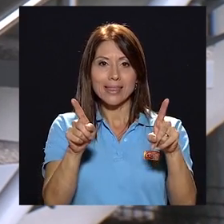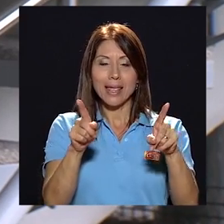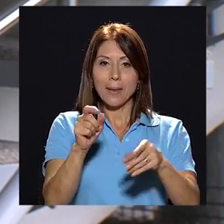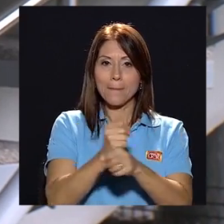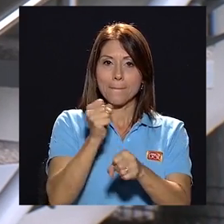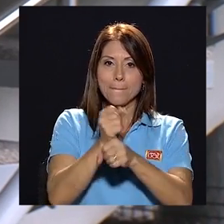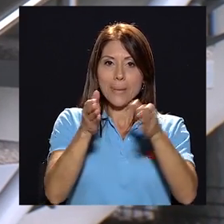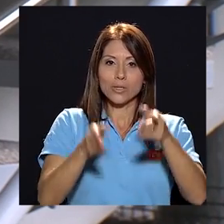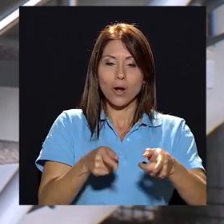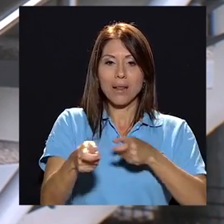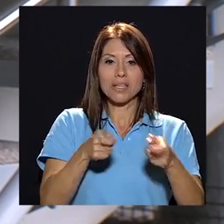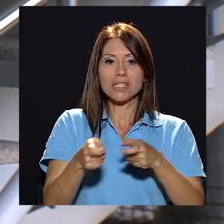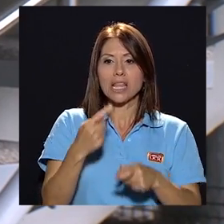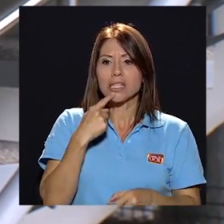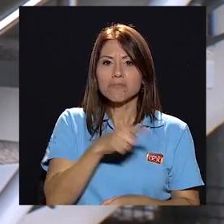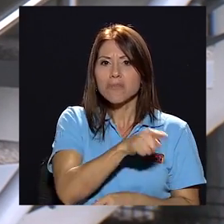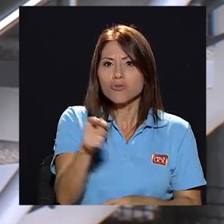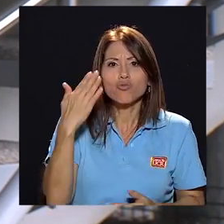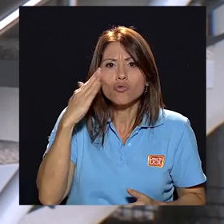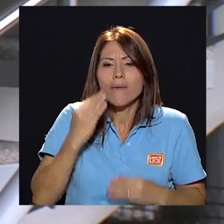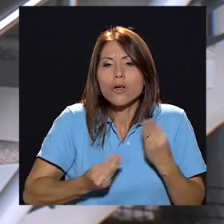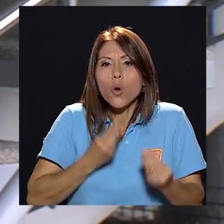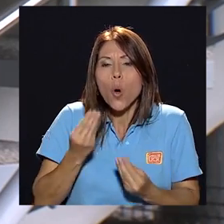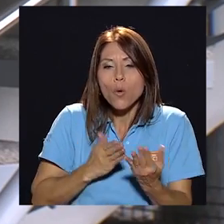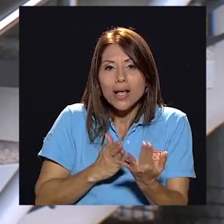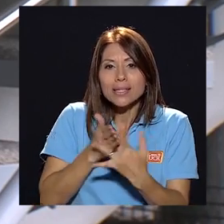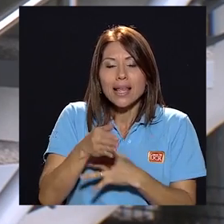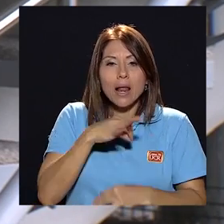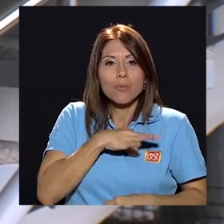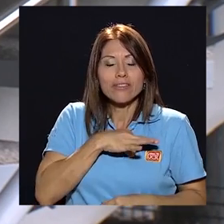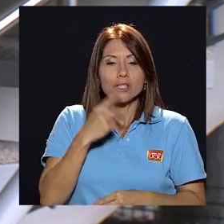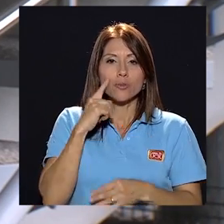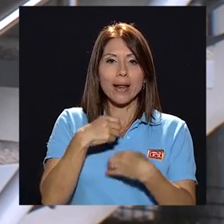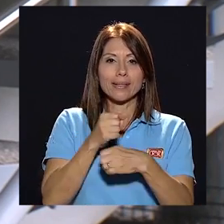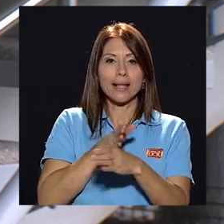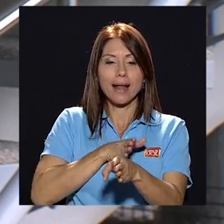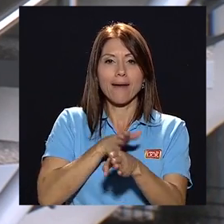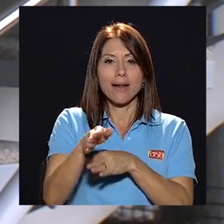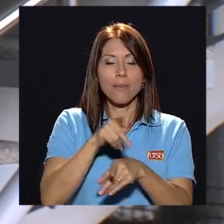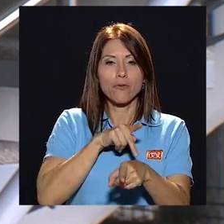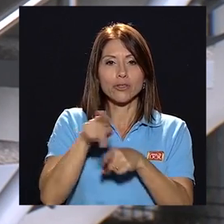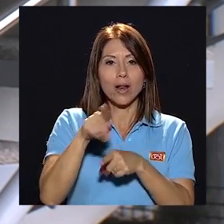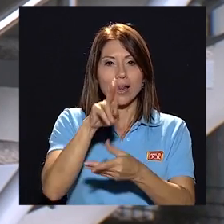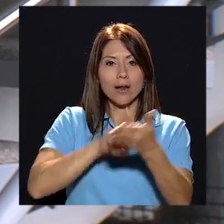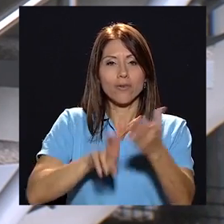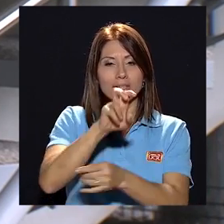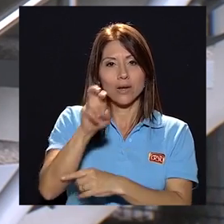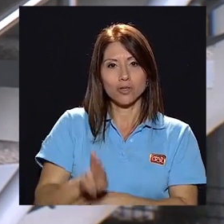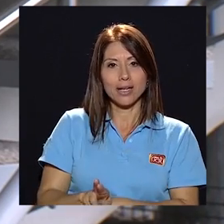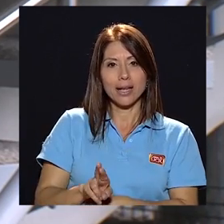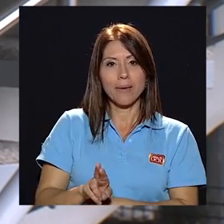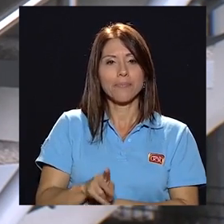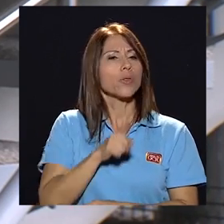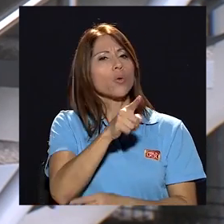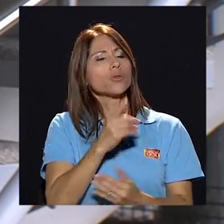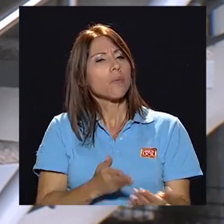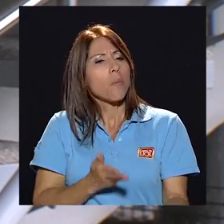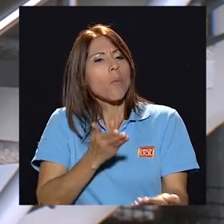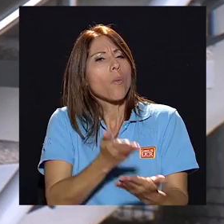no obstante el personal administrativo dice desconocer cómo puede acceder a los beneficios de hacer una carrera profesional en la universidad de Costa Rica